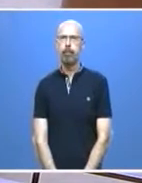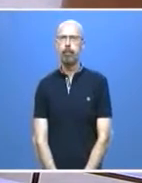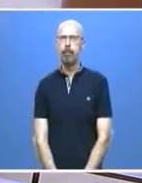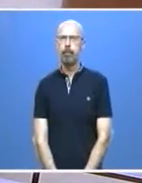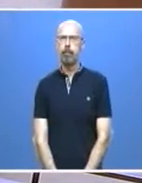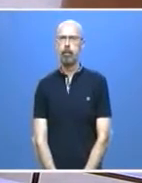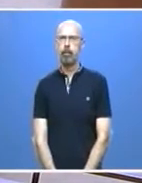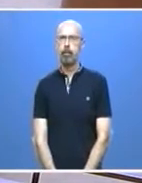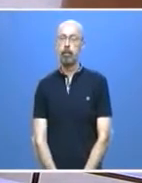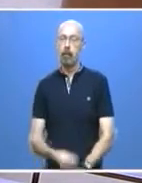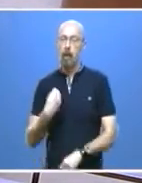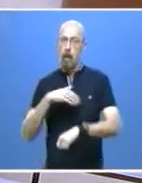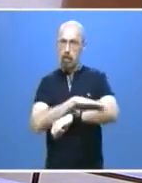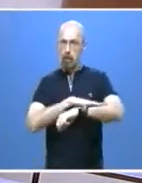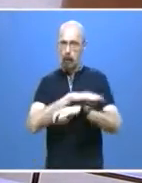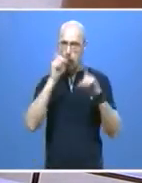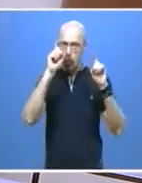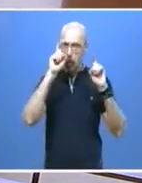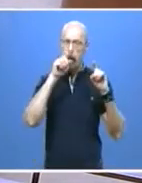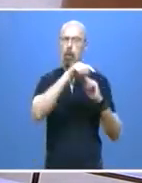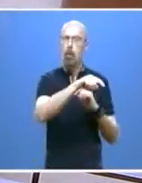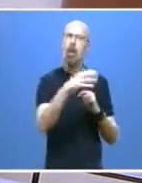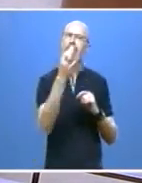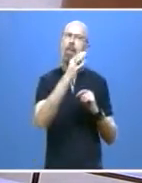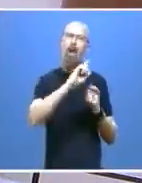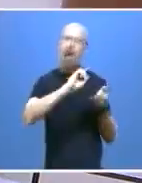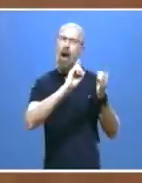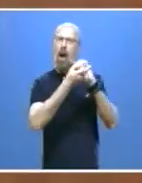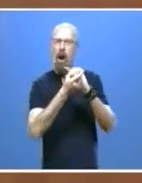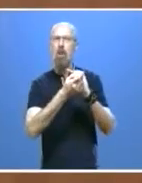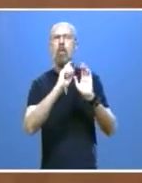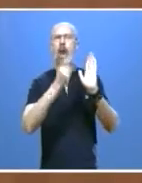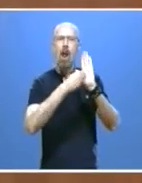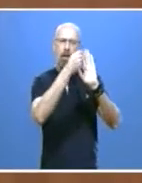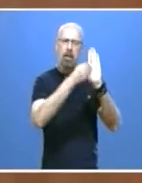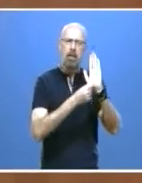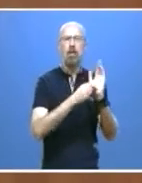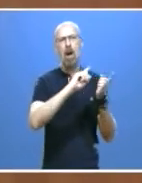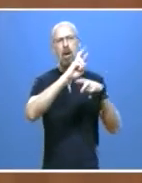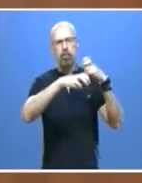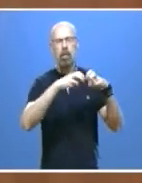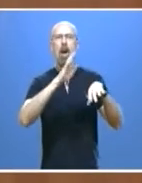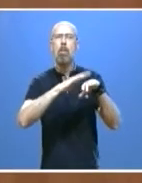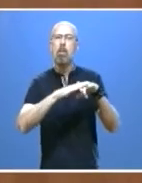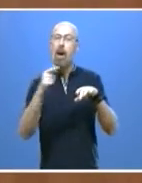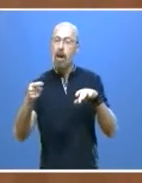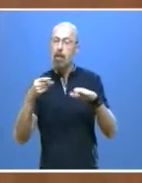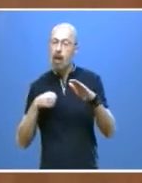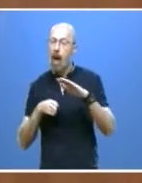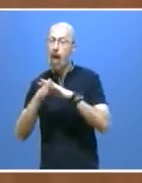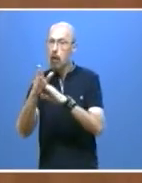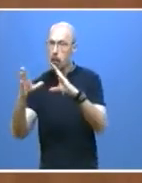El Ministerio de Educación debe cambiar la regulación para que la evaluación de acceso a la